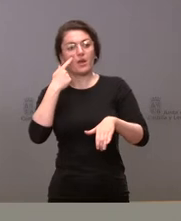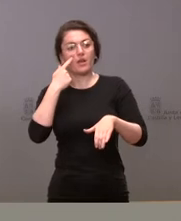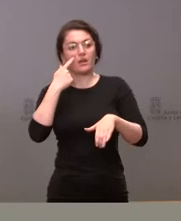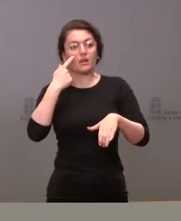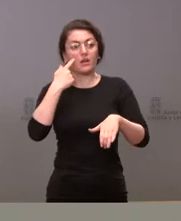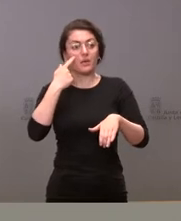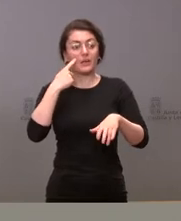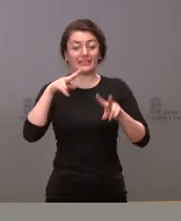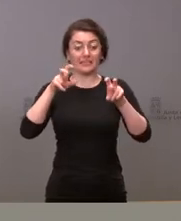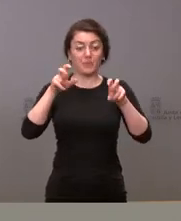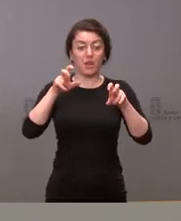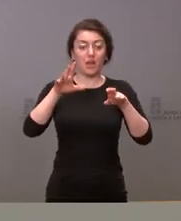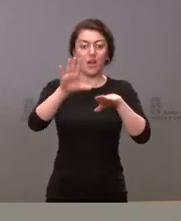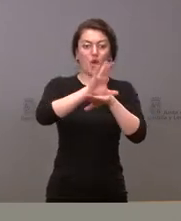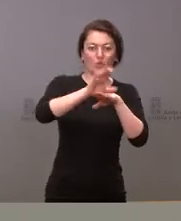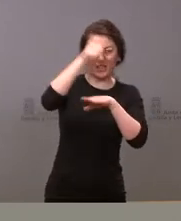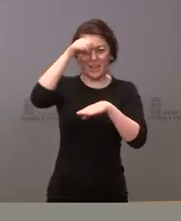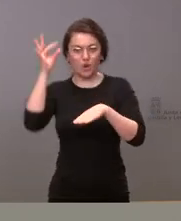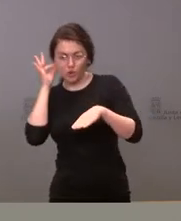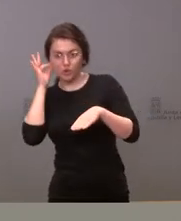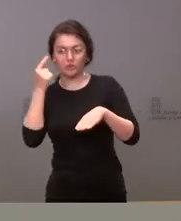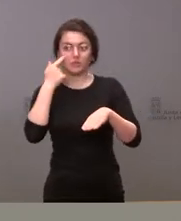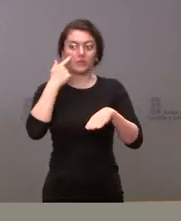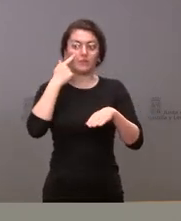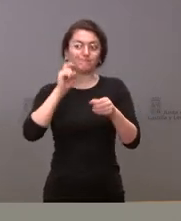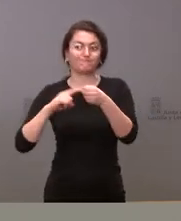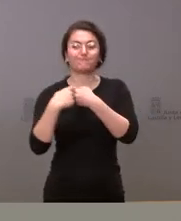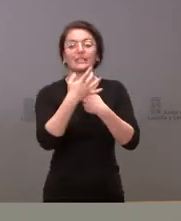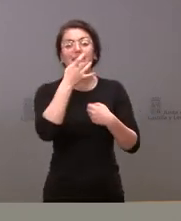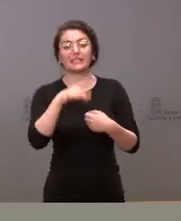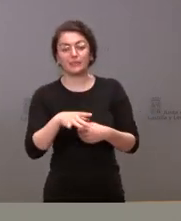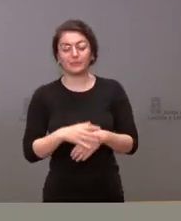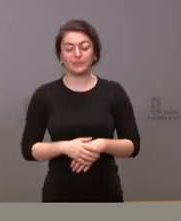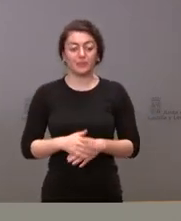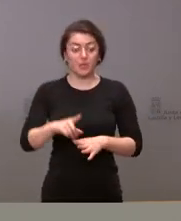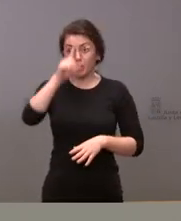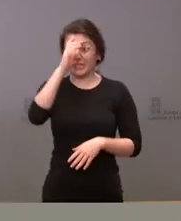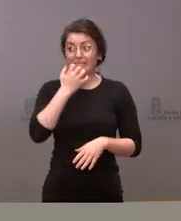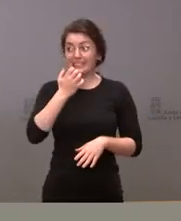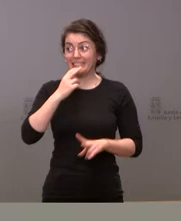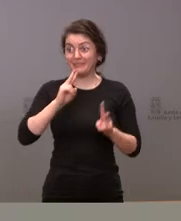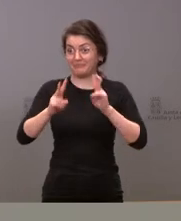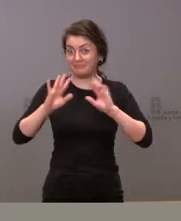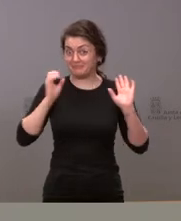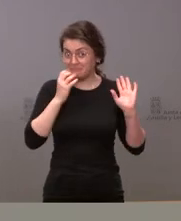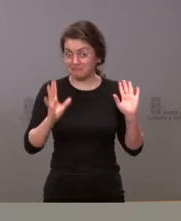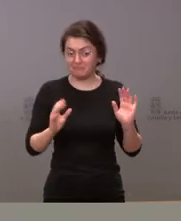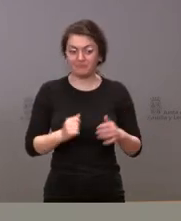términos de consejeros y consejeras del futuro Gobierno de Castilla y León. No sé si con eso he dado respuesta a su pregunta.